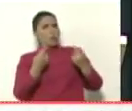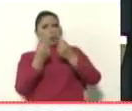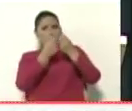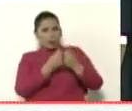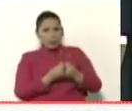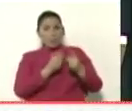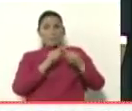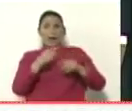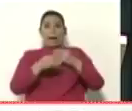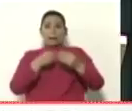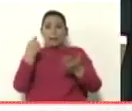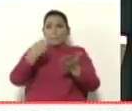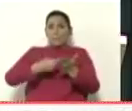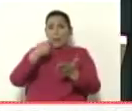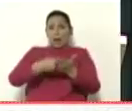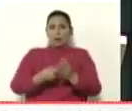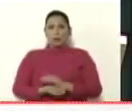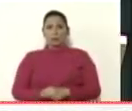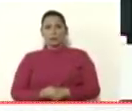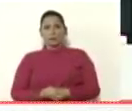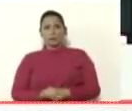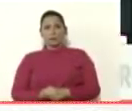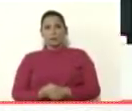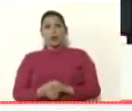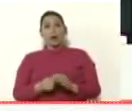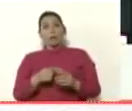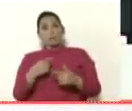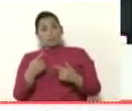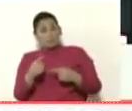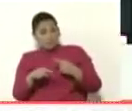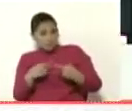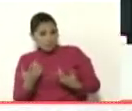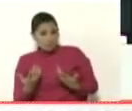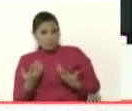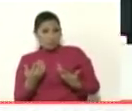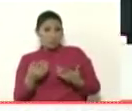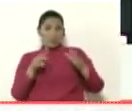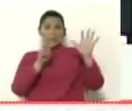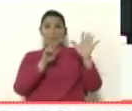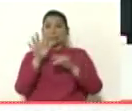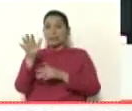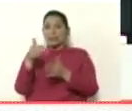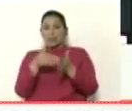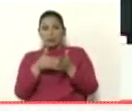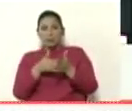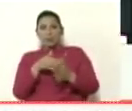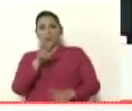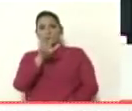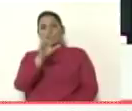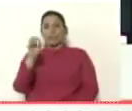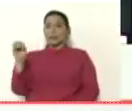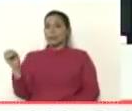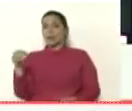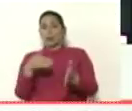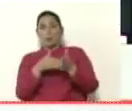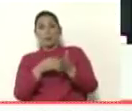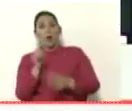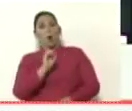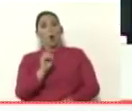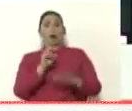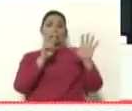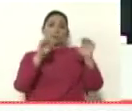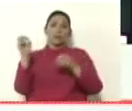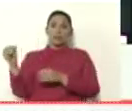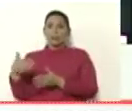depósito que ascendía muchas veces a entre 75 mil, 300 mil y 700 mil